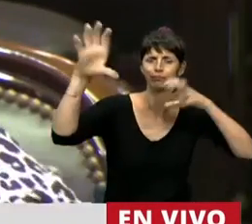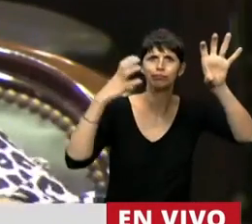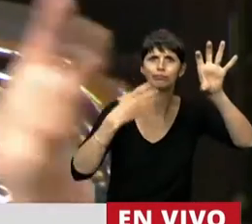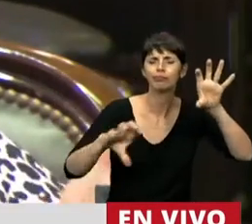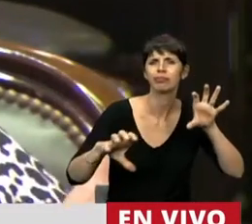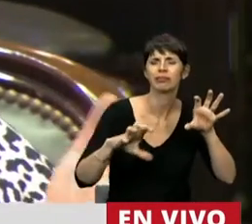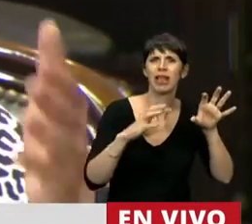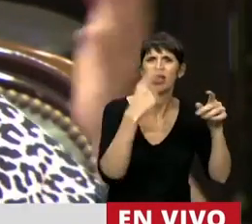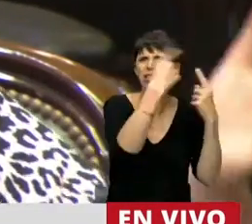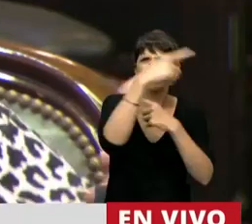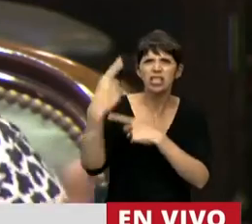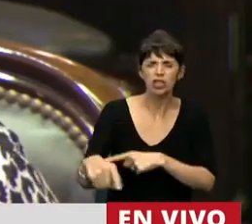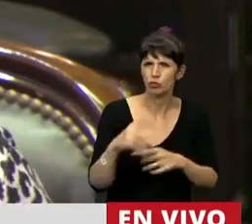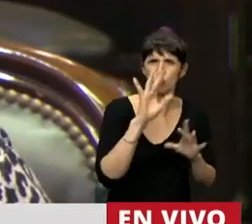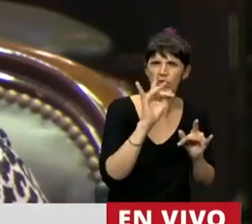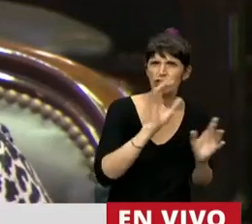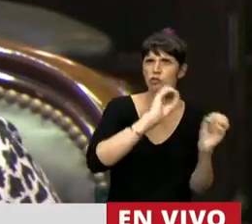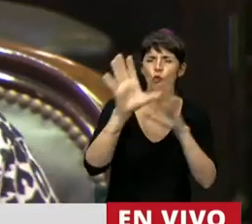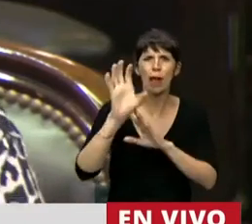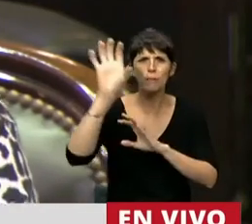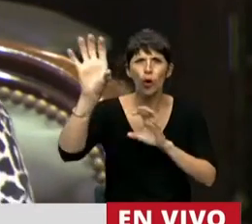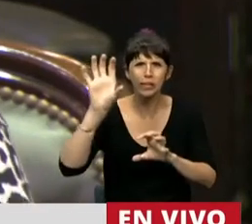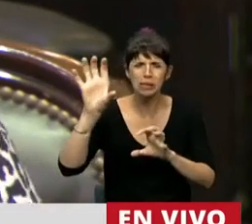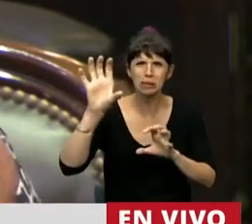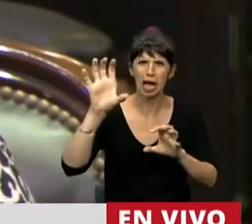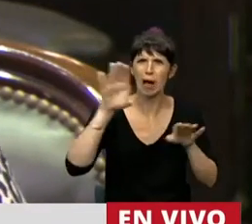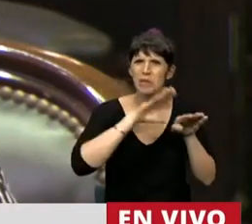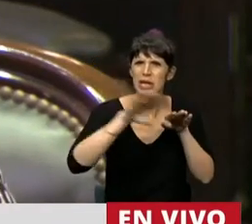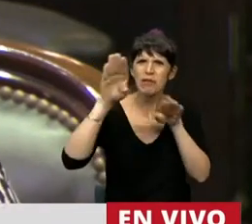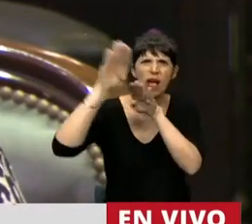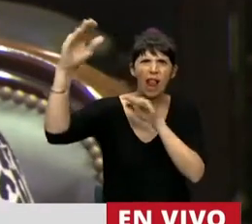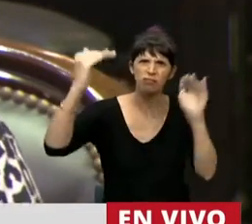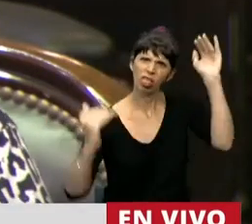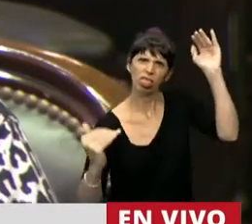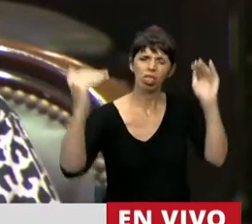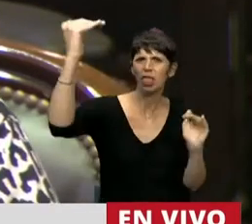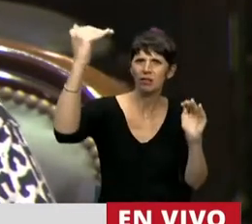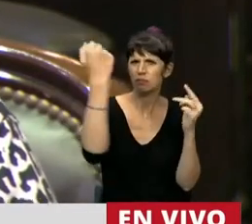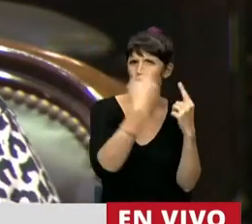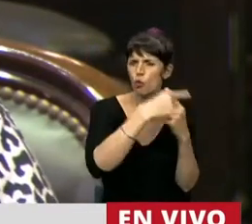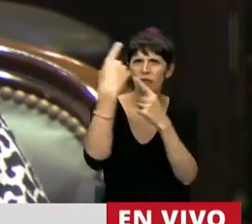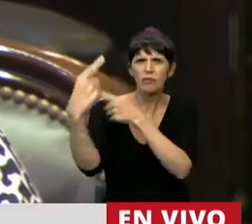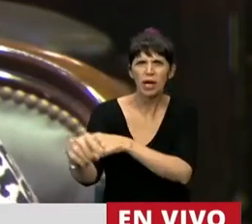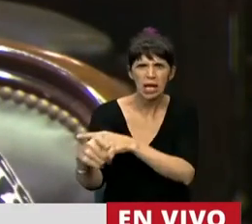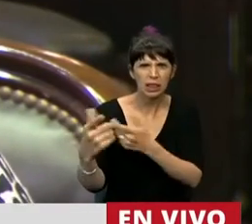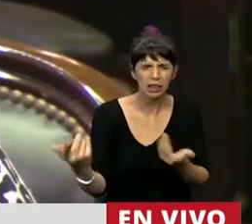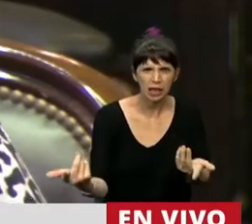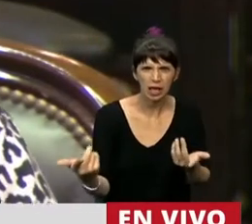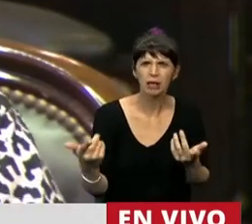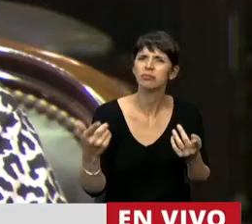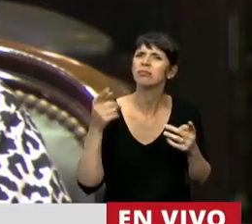de una provincia a otra que ir a estudiar al extranjero, esta fuerte fragmentación, este fuerte